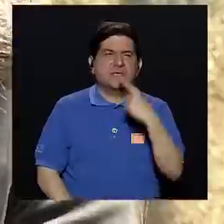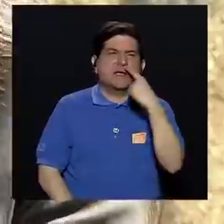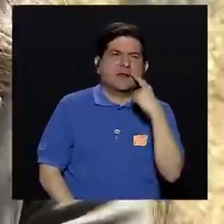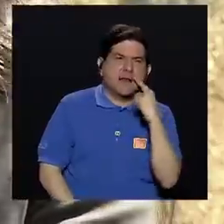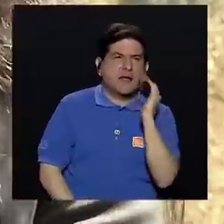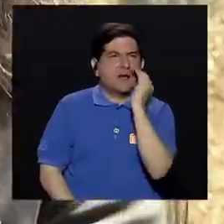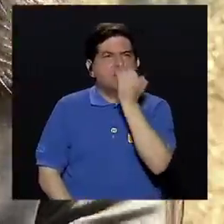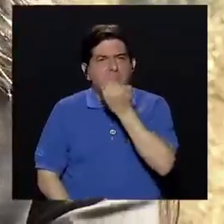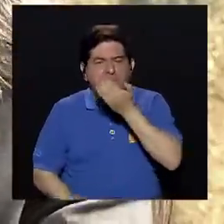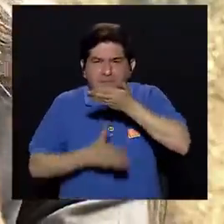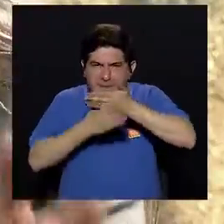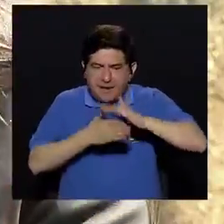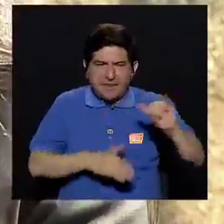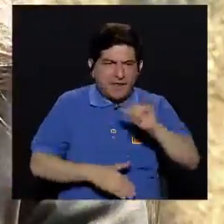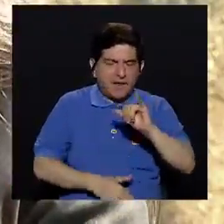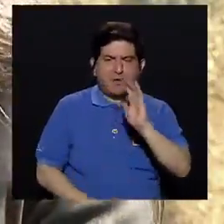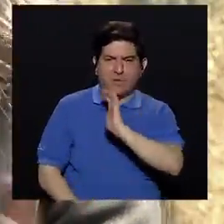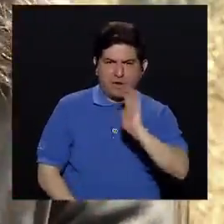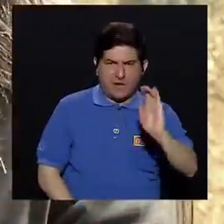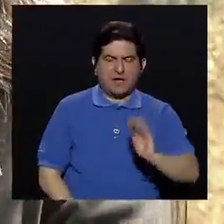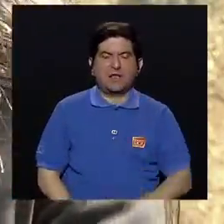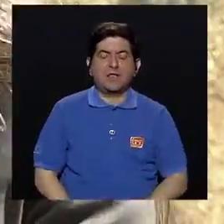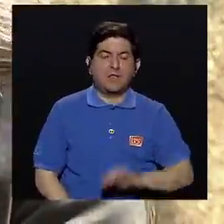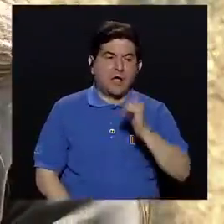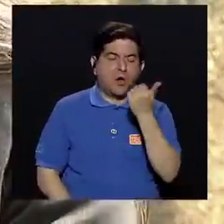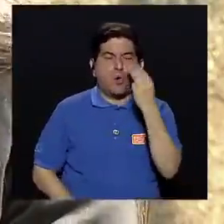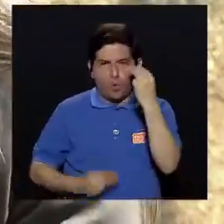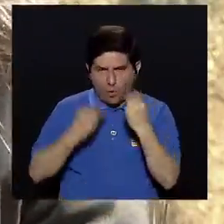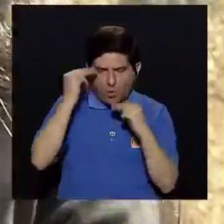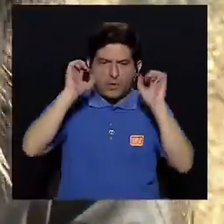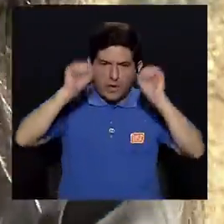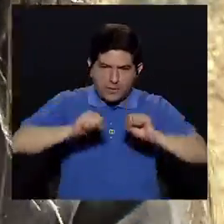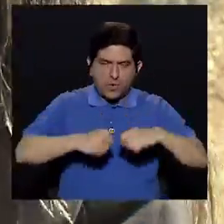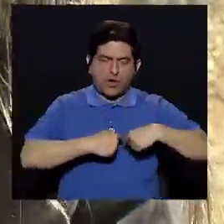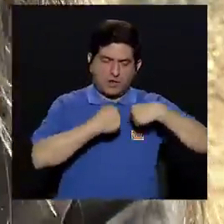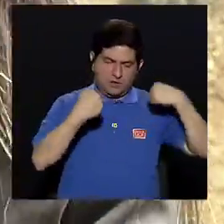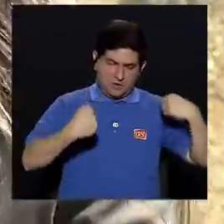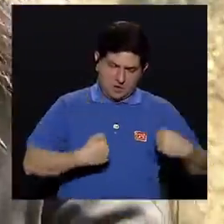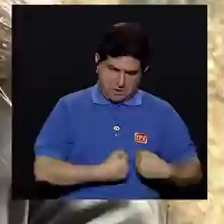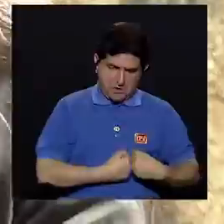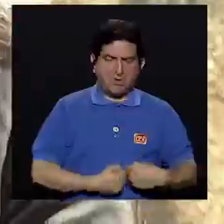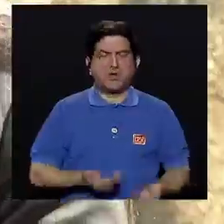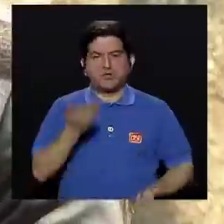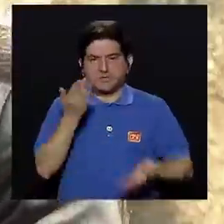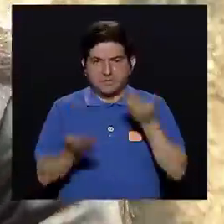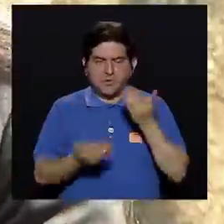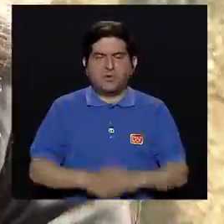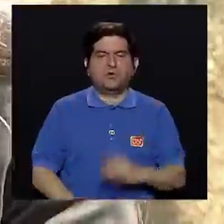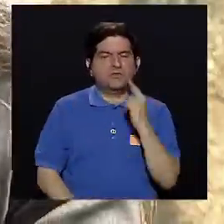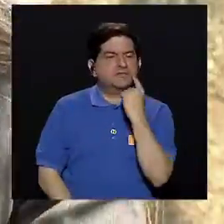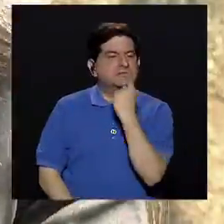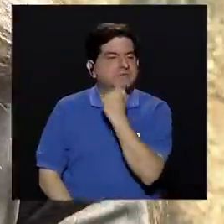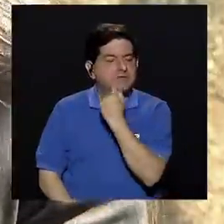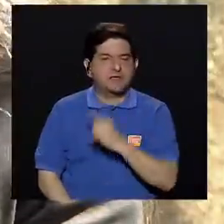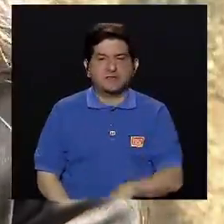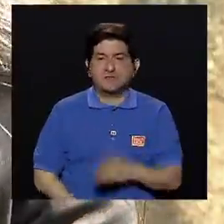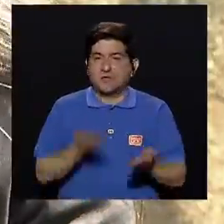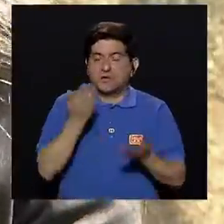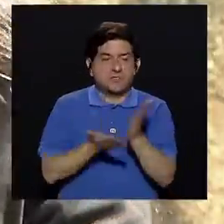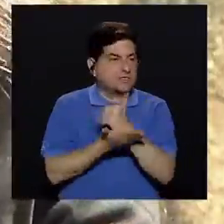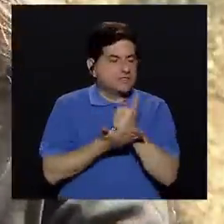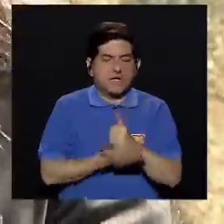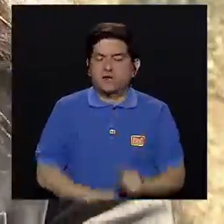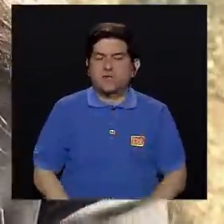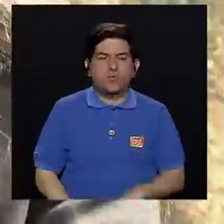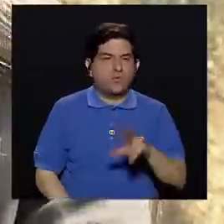palarendido pueden tener, como cualquier otro chiquito, alguna otra malformación del corazoncito, pueden tener malformaciones de dientes o dientes que no se le